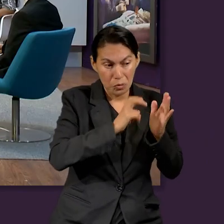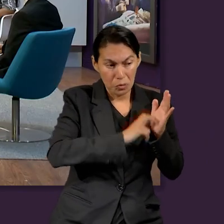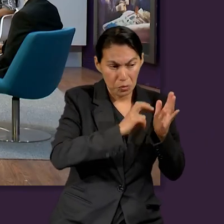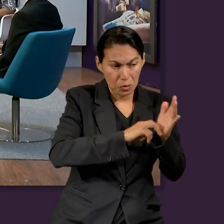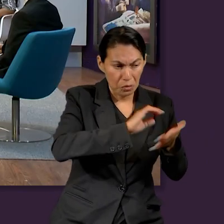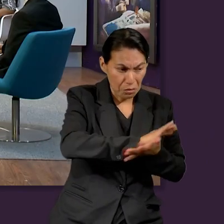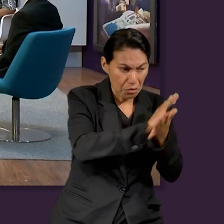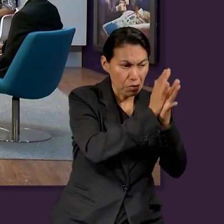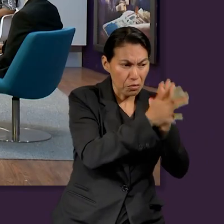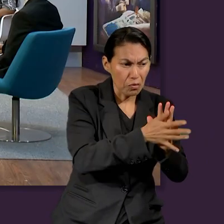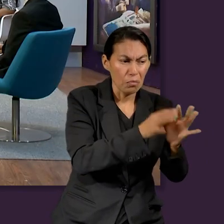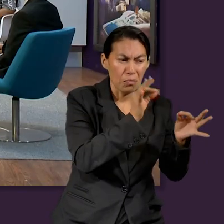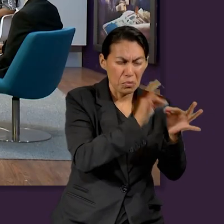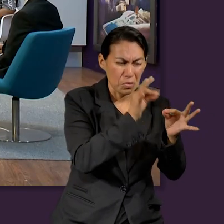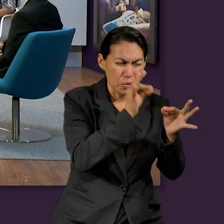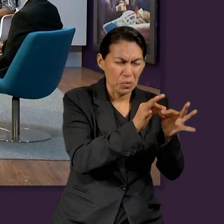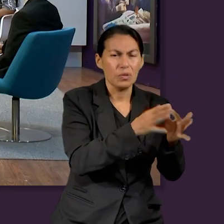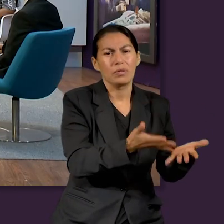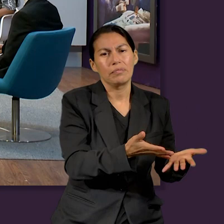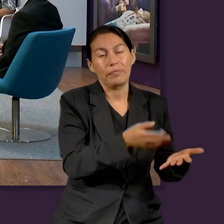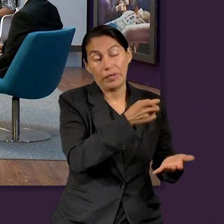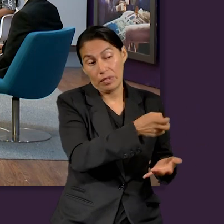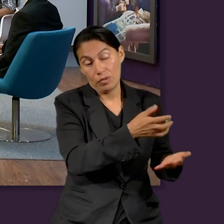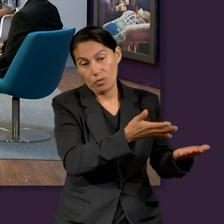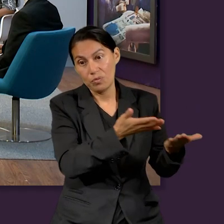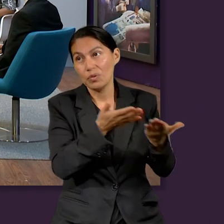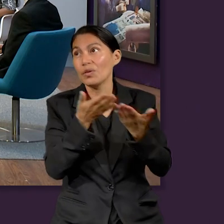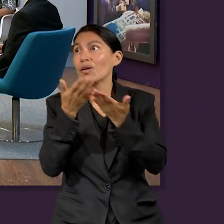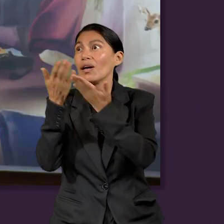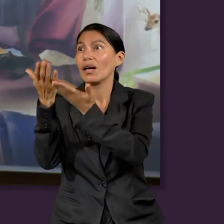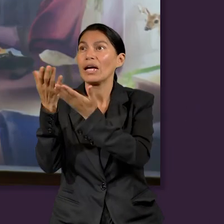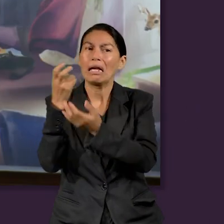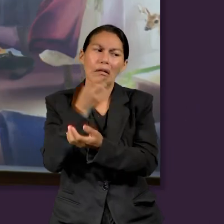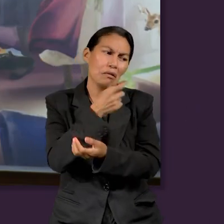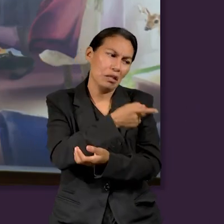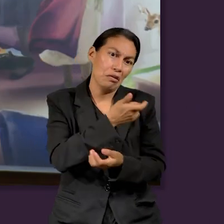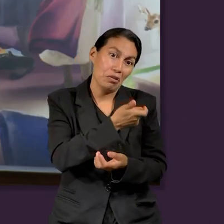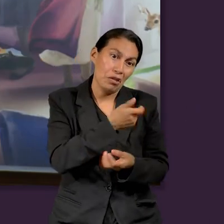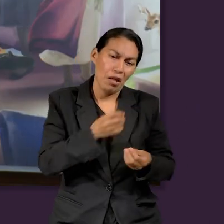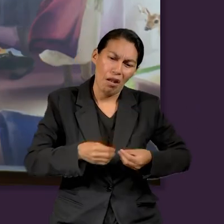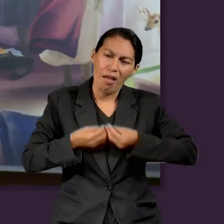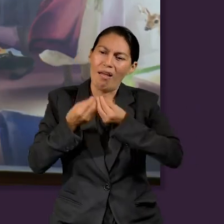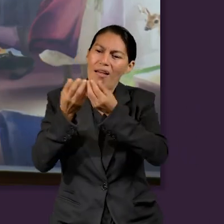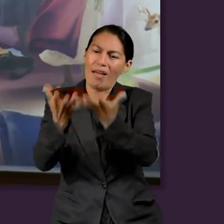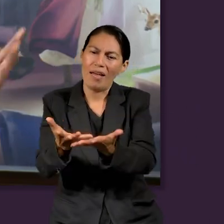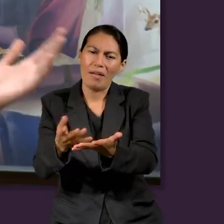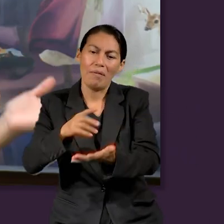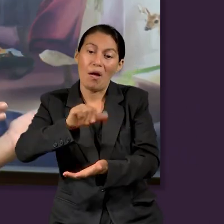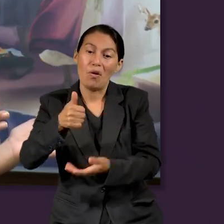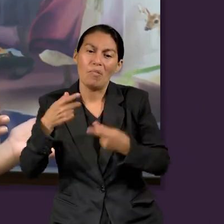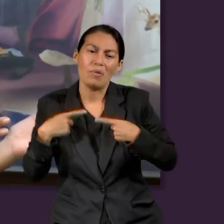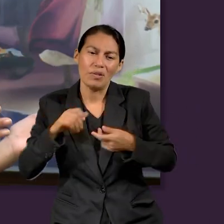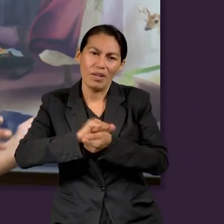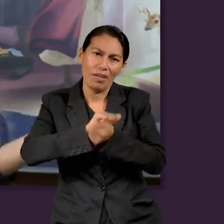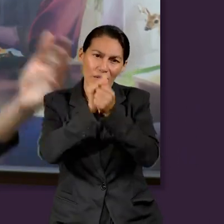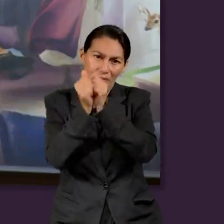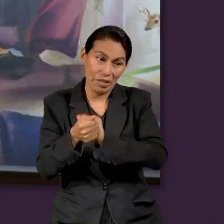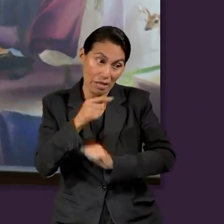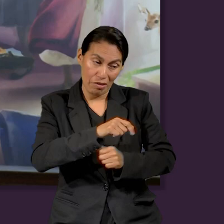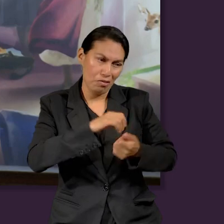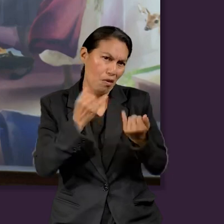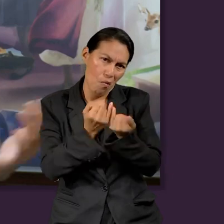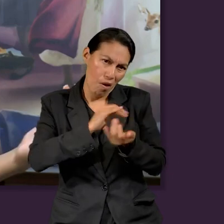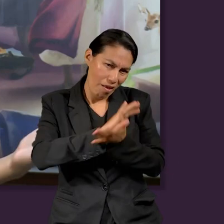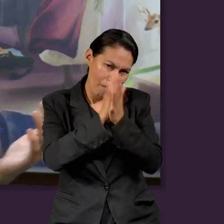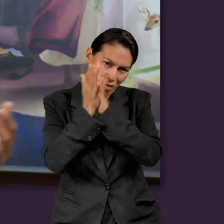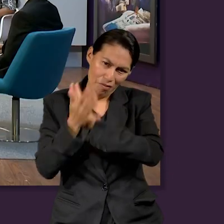Dios en sus corazones o puede obrar en el momento más preciso y estas personas puedan dar ese dinero para que otros puedan convertirse y por lo